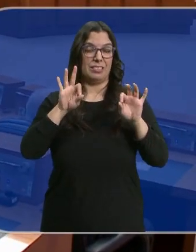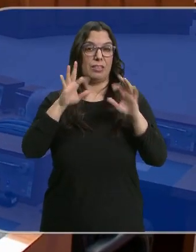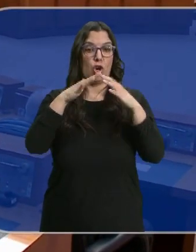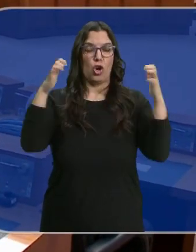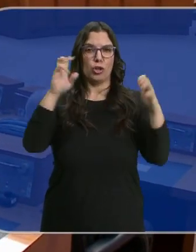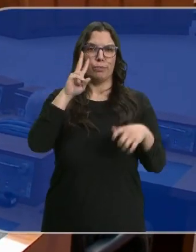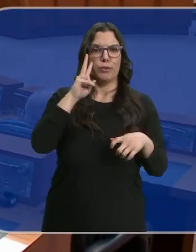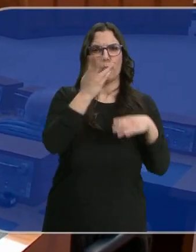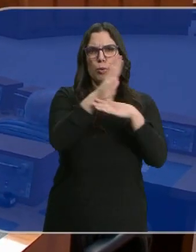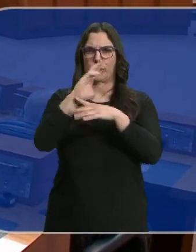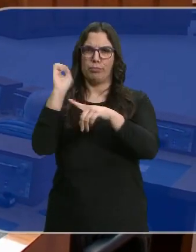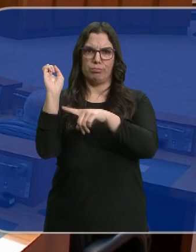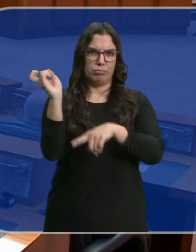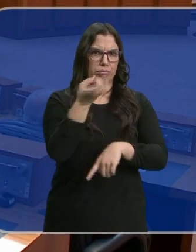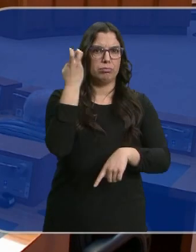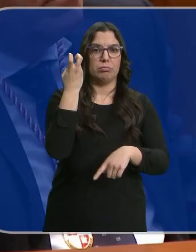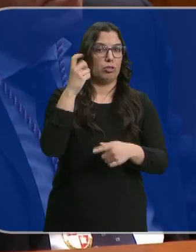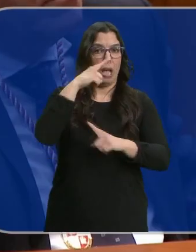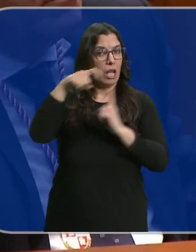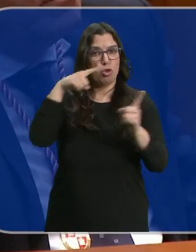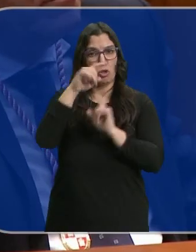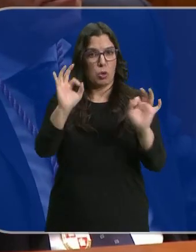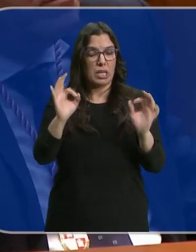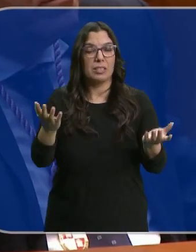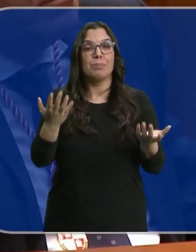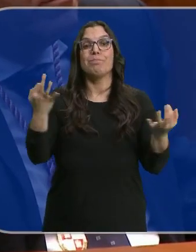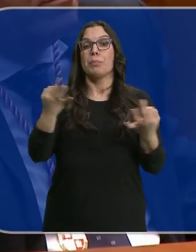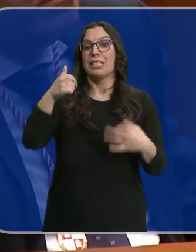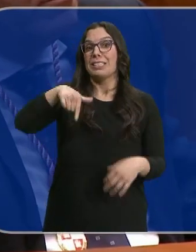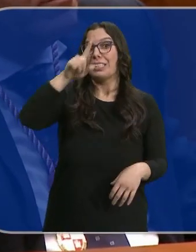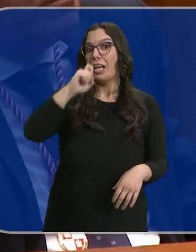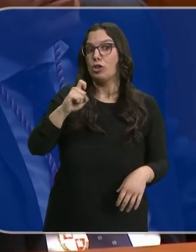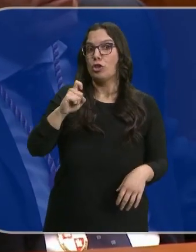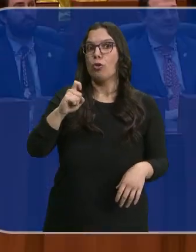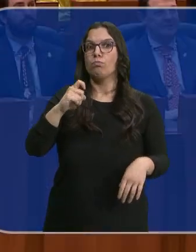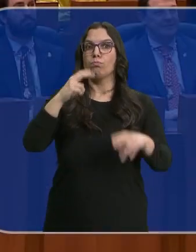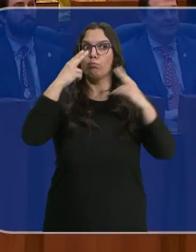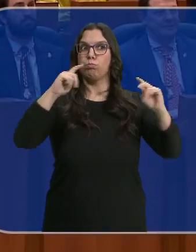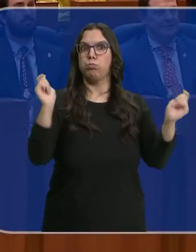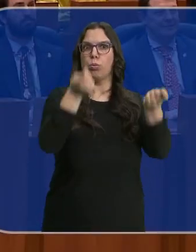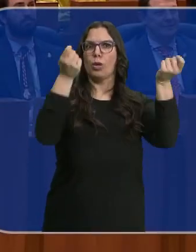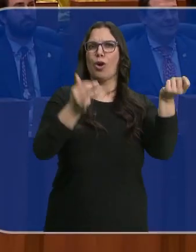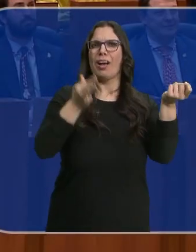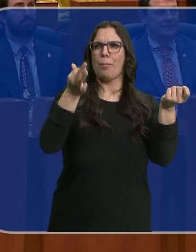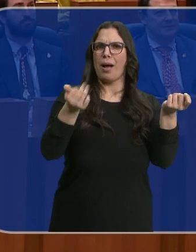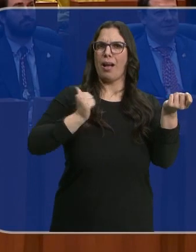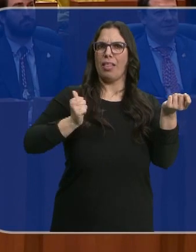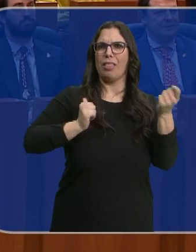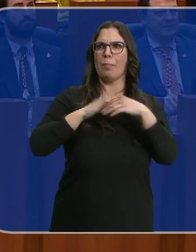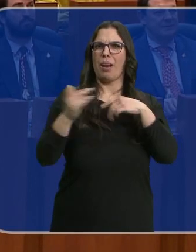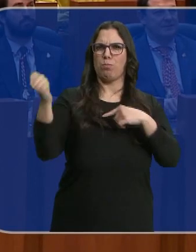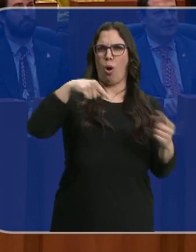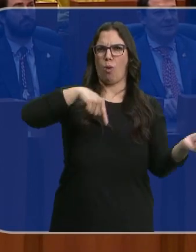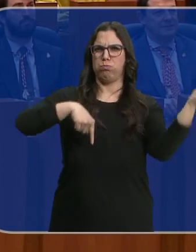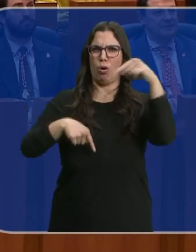que había diferentes propuestas, algo que sucede todos los años. Lo que ocurre es que en esta ocasión se han hecho públicas y además se han utilizado como